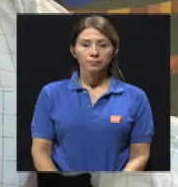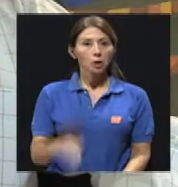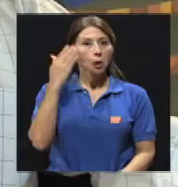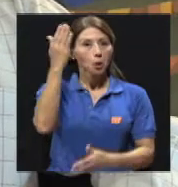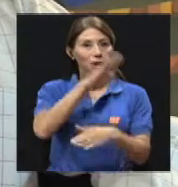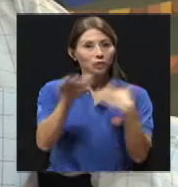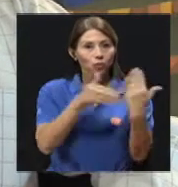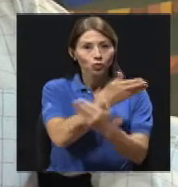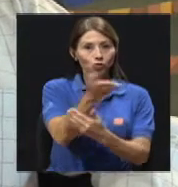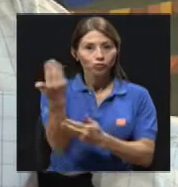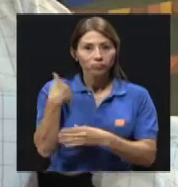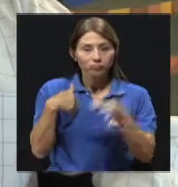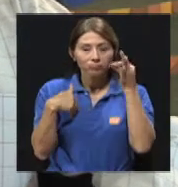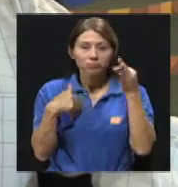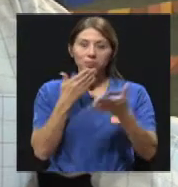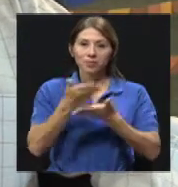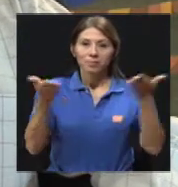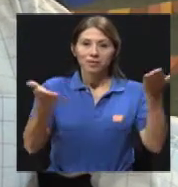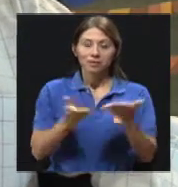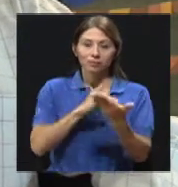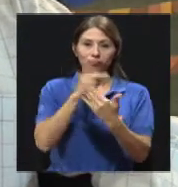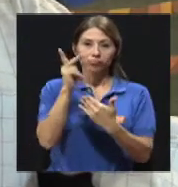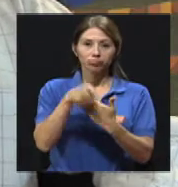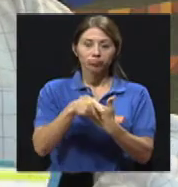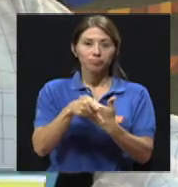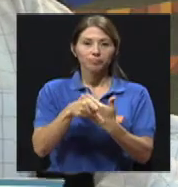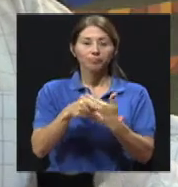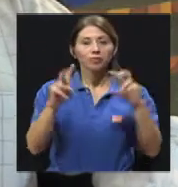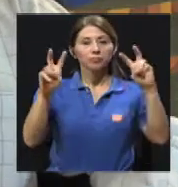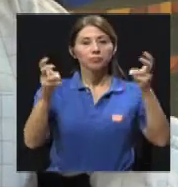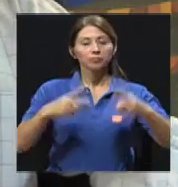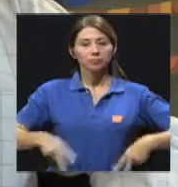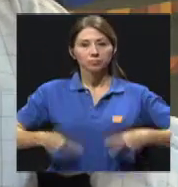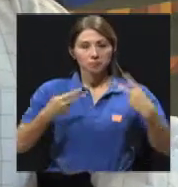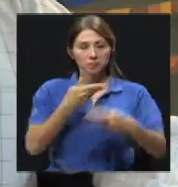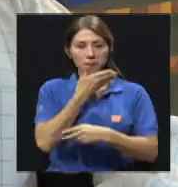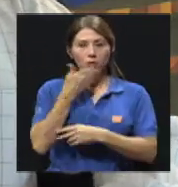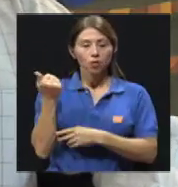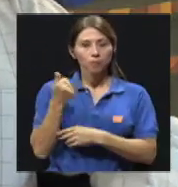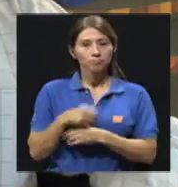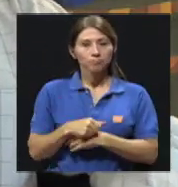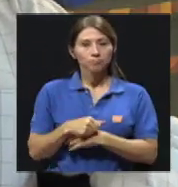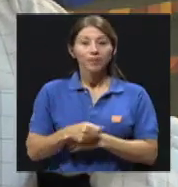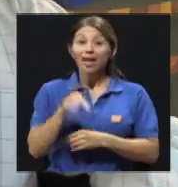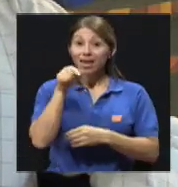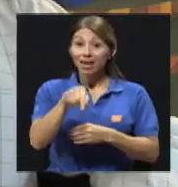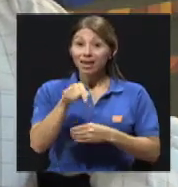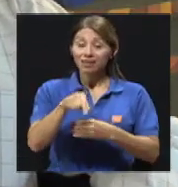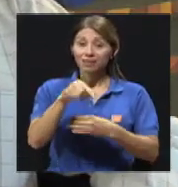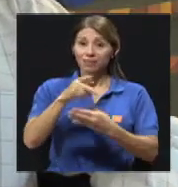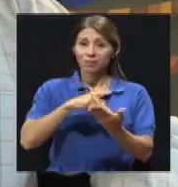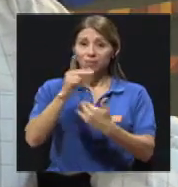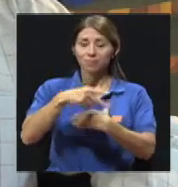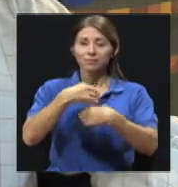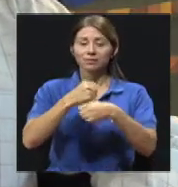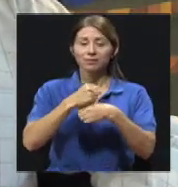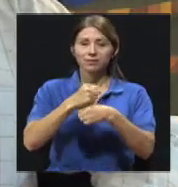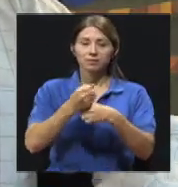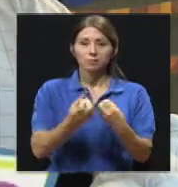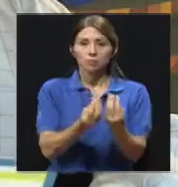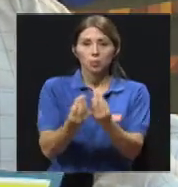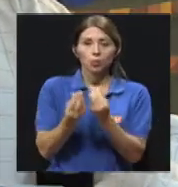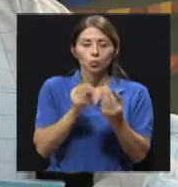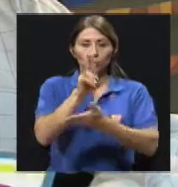Hola a todos y todas. Bienvenidas a su telerevista, Vivir Mejor, la cual producimos en la Universidad de Costa Rica